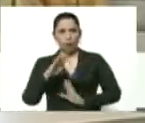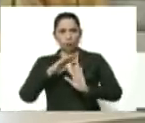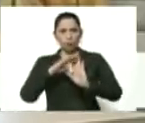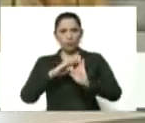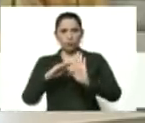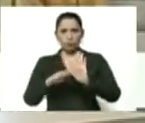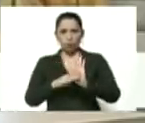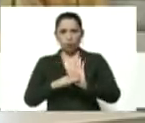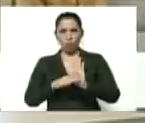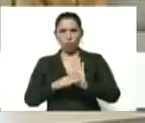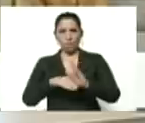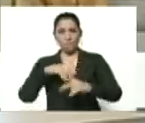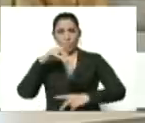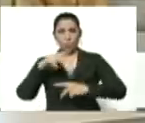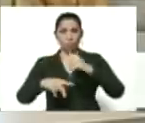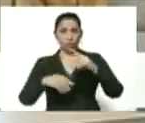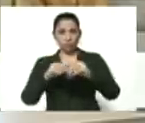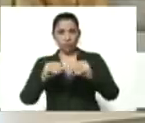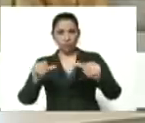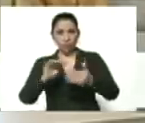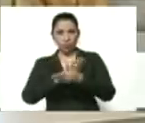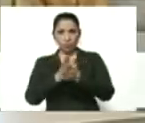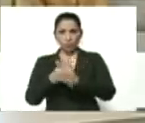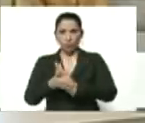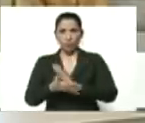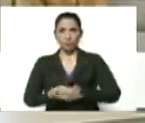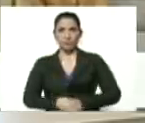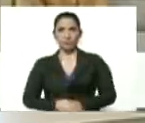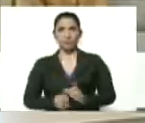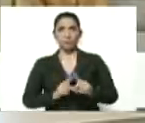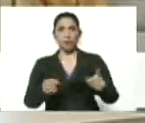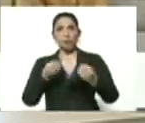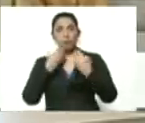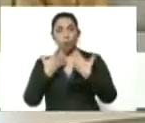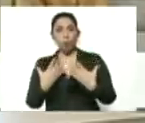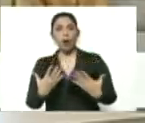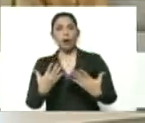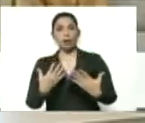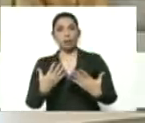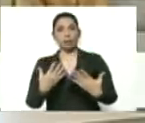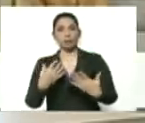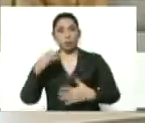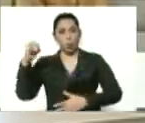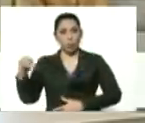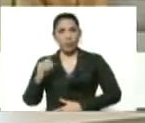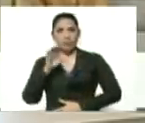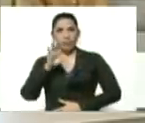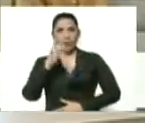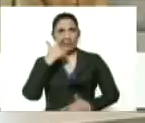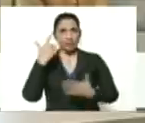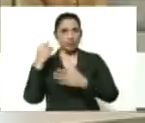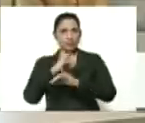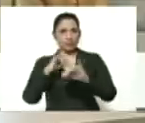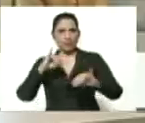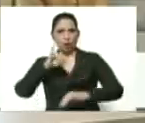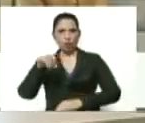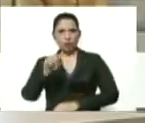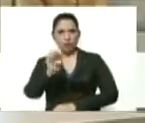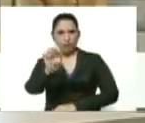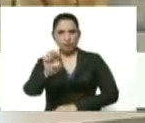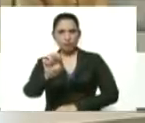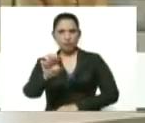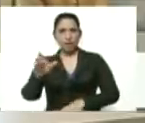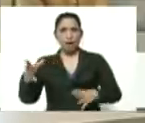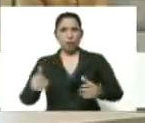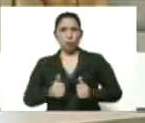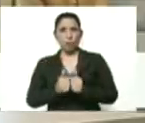de producir la harina de maíz precocida para buena parte del oriente del país allá está José Vázquez y lo